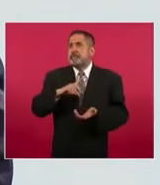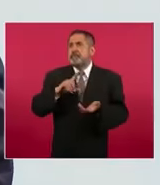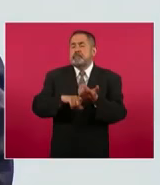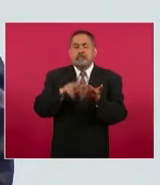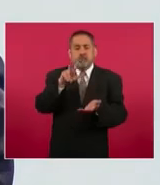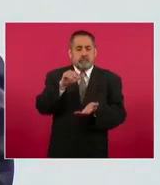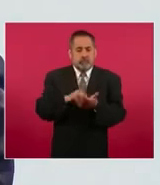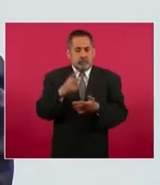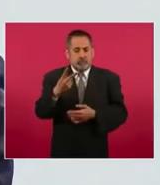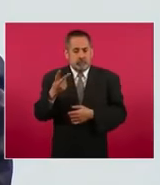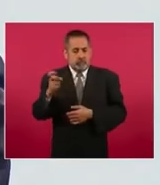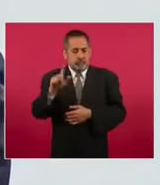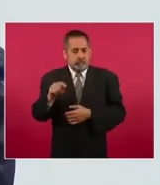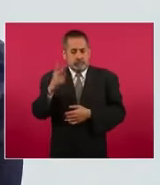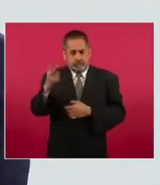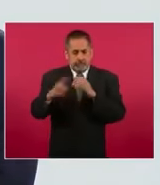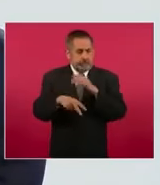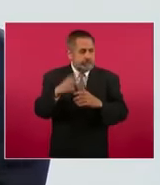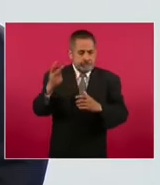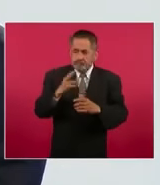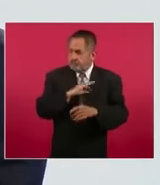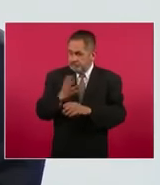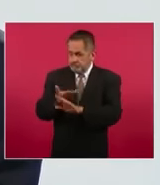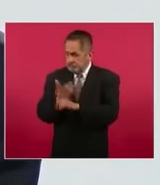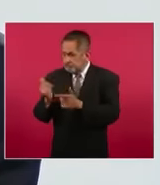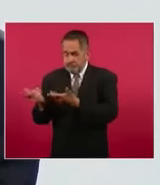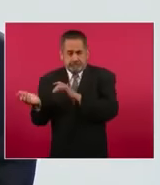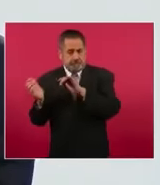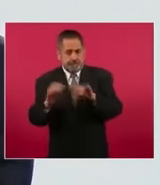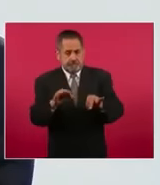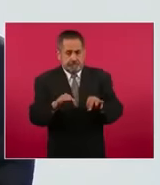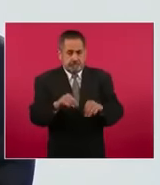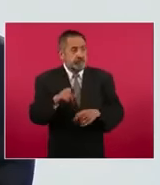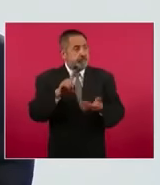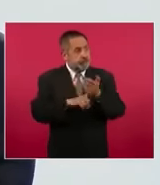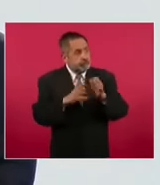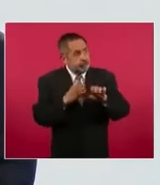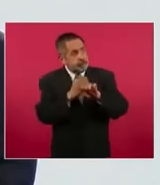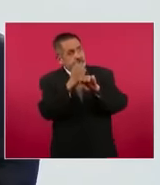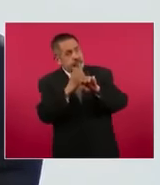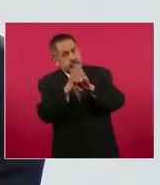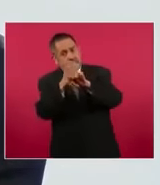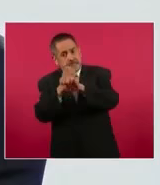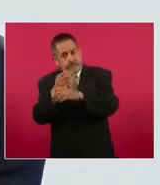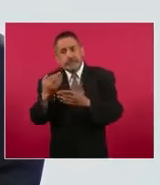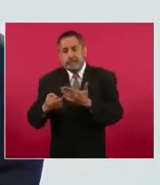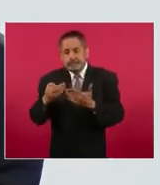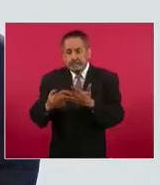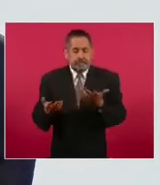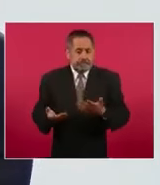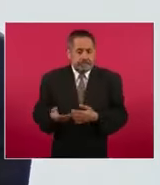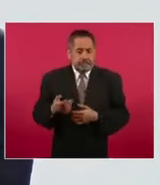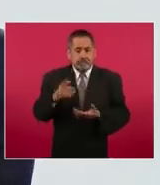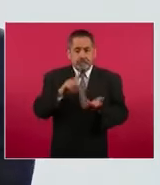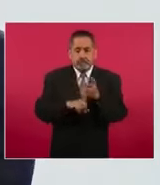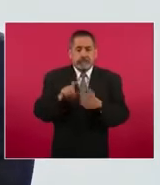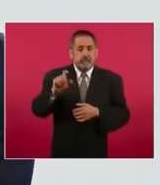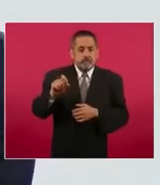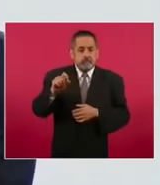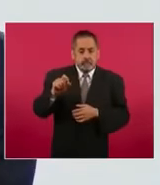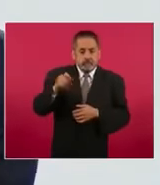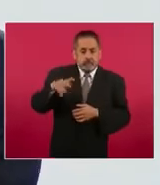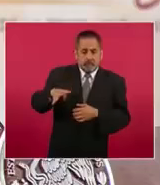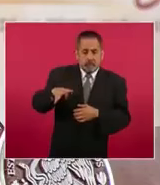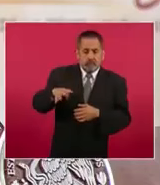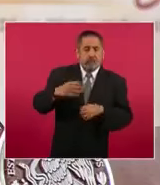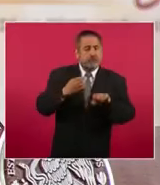272 de estas vacantes, que son las que hacen falta en los estados. Nos informó Insabi que fueron 29 estados los que